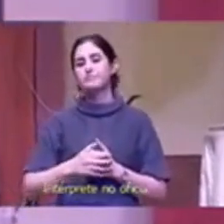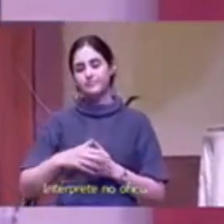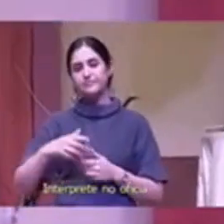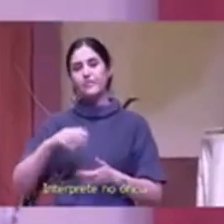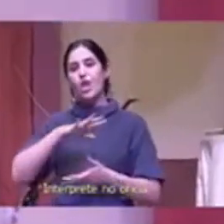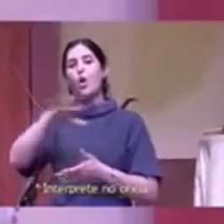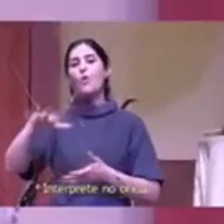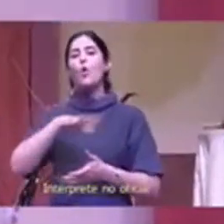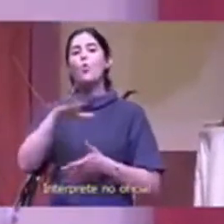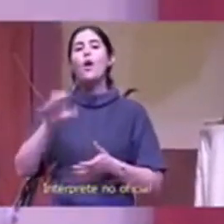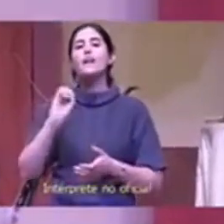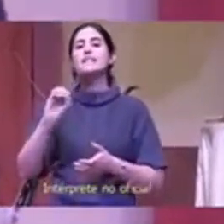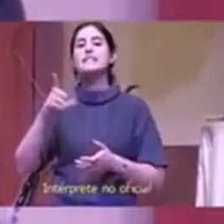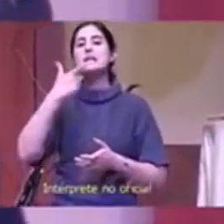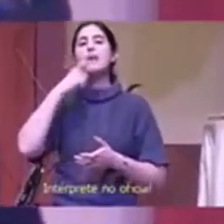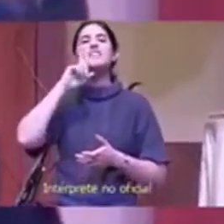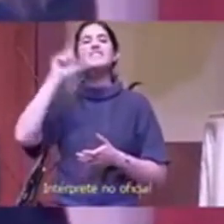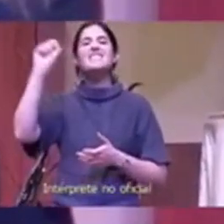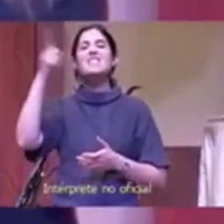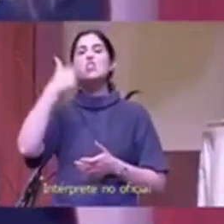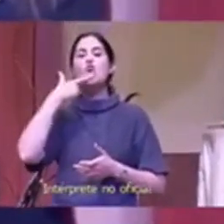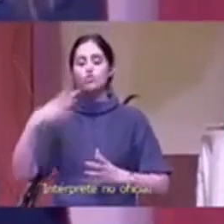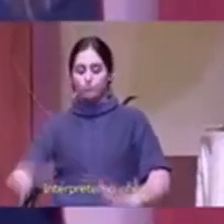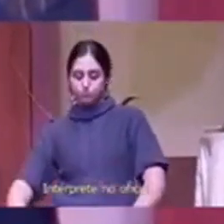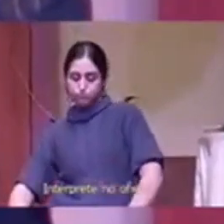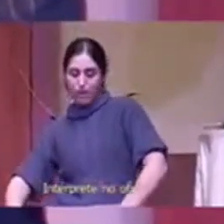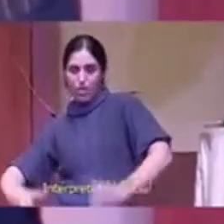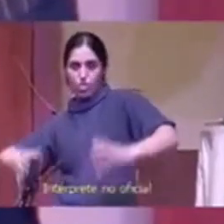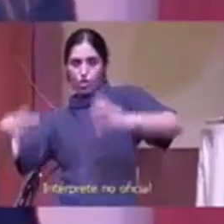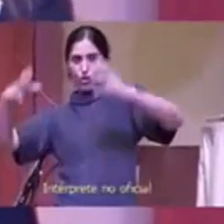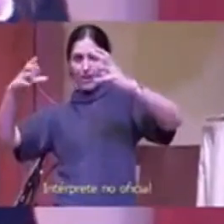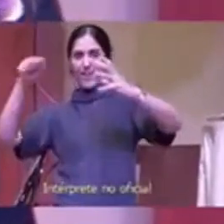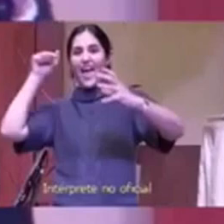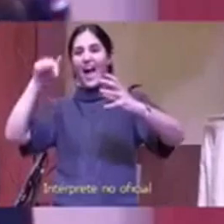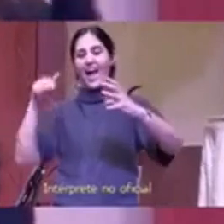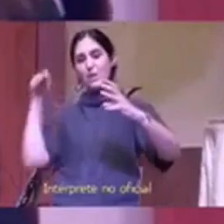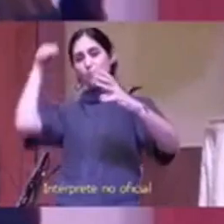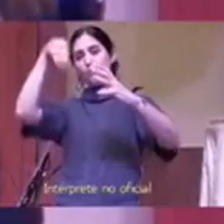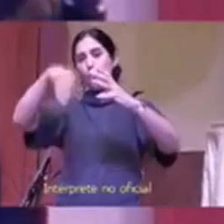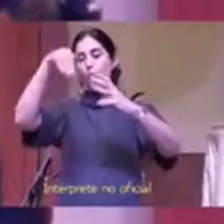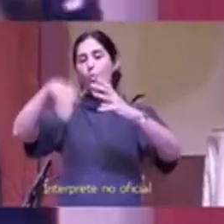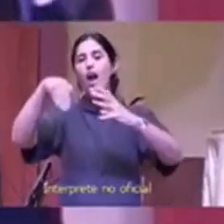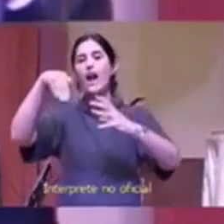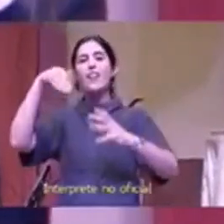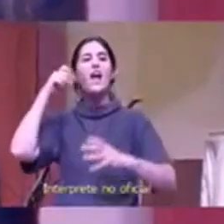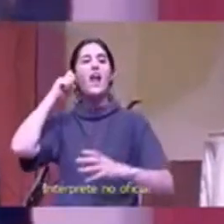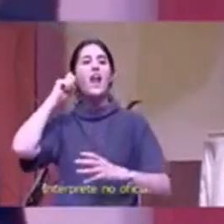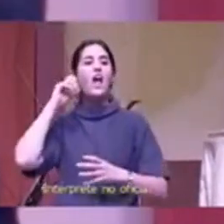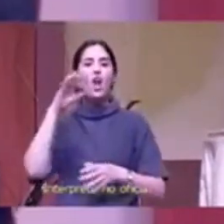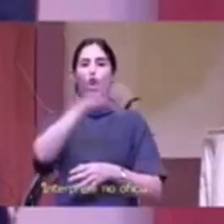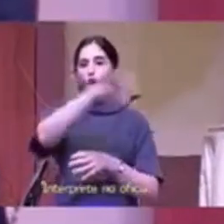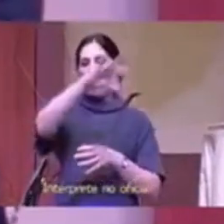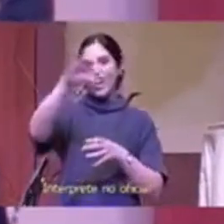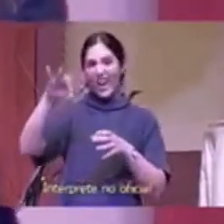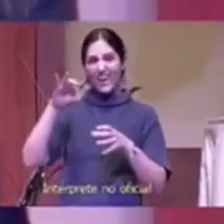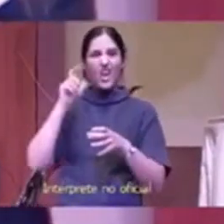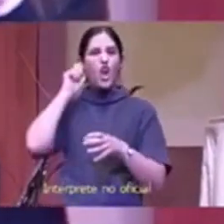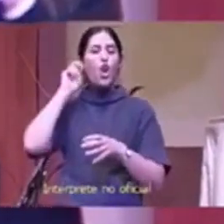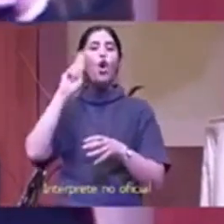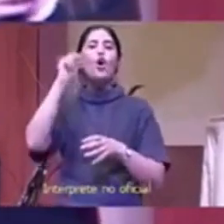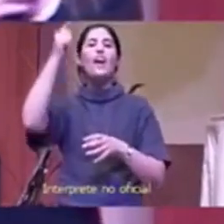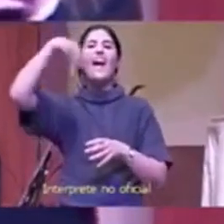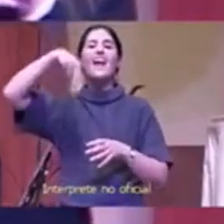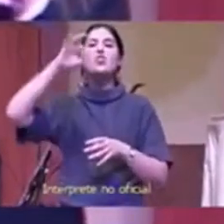que contiene otro tipo de grano y el grano de este silo jamás va a este